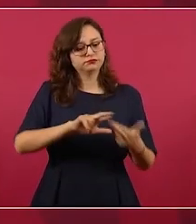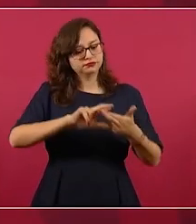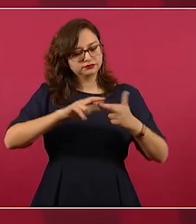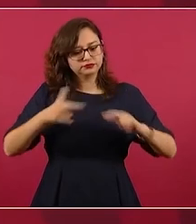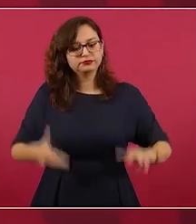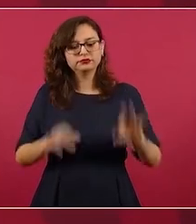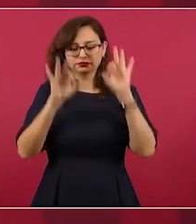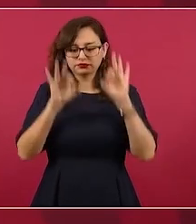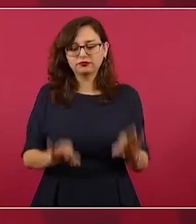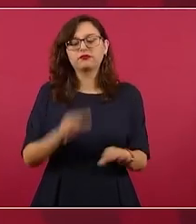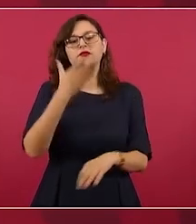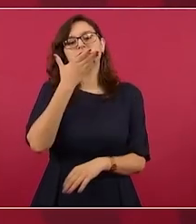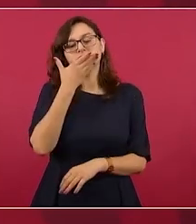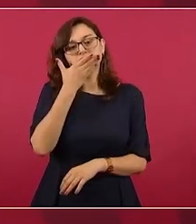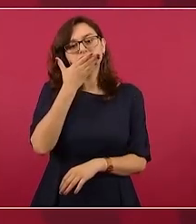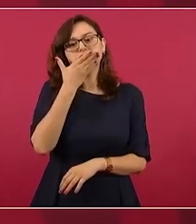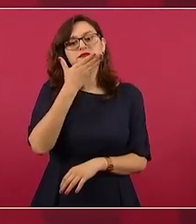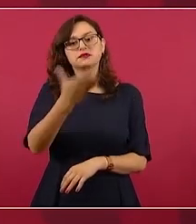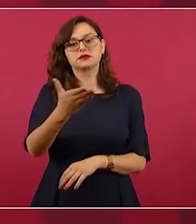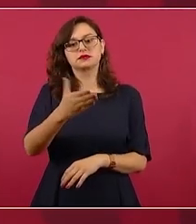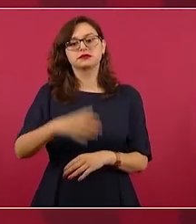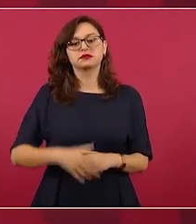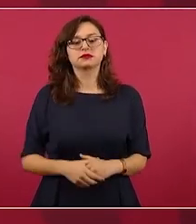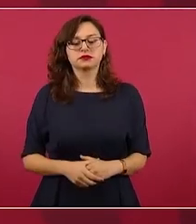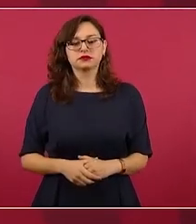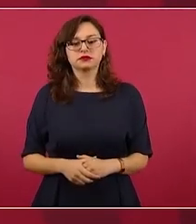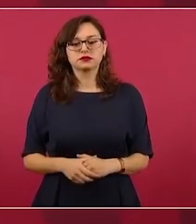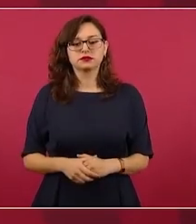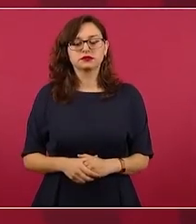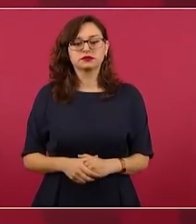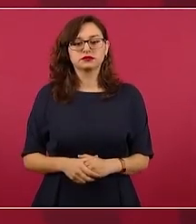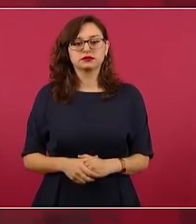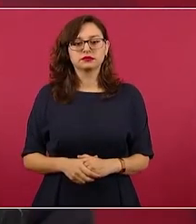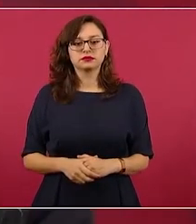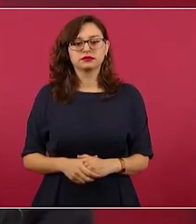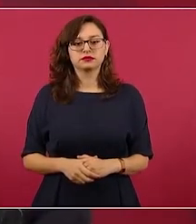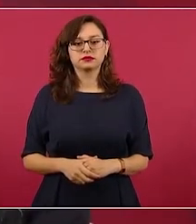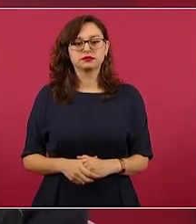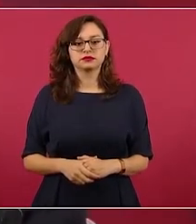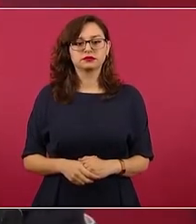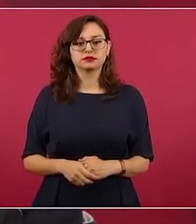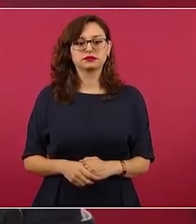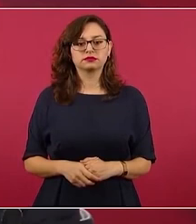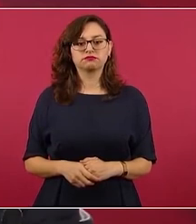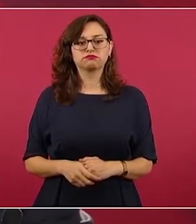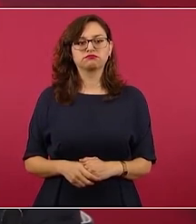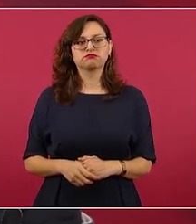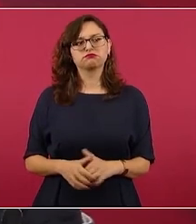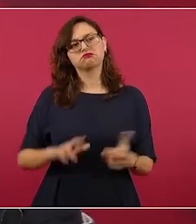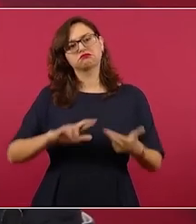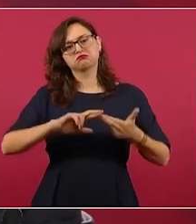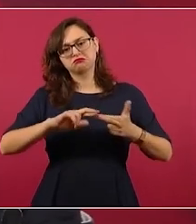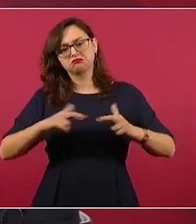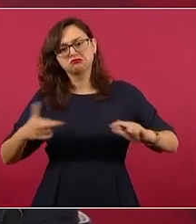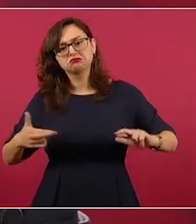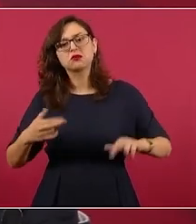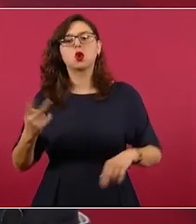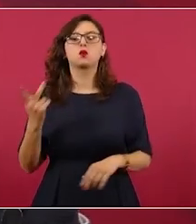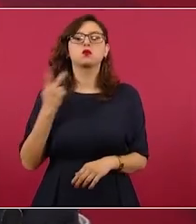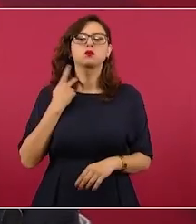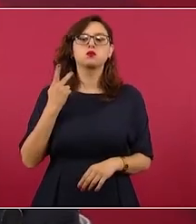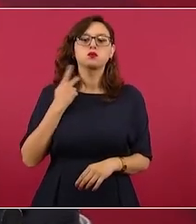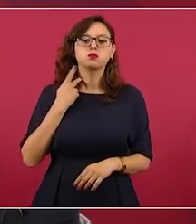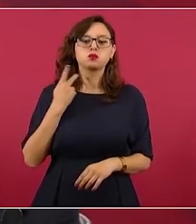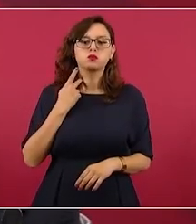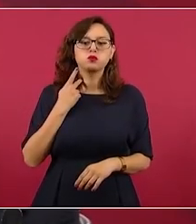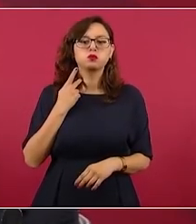con el presidente Biden y es una relación política y es una